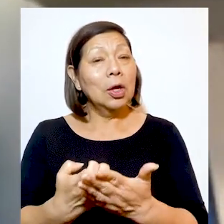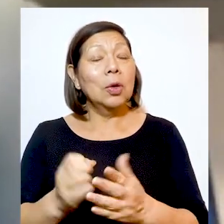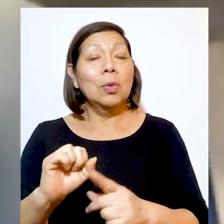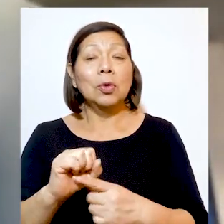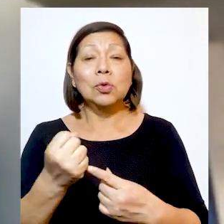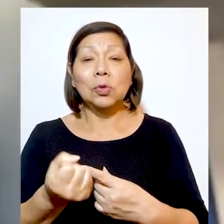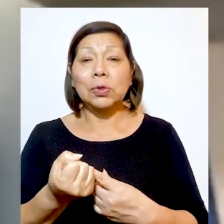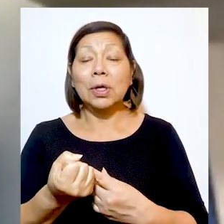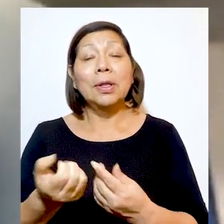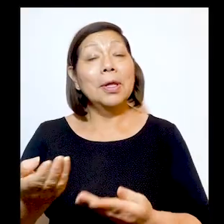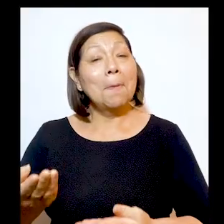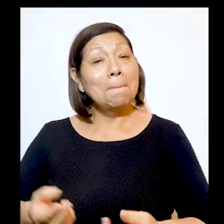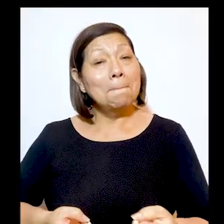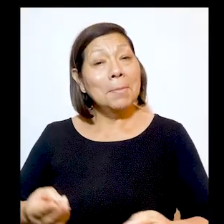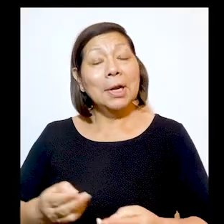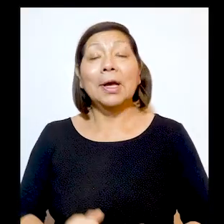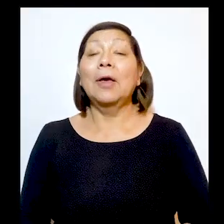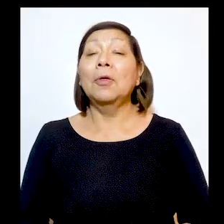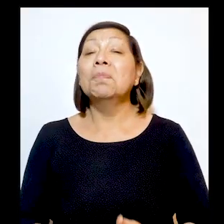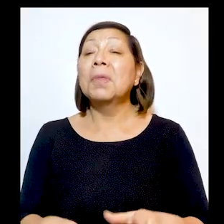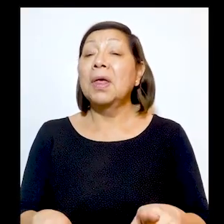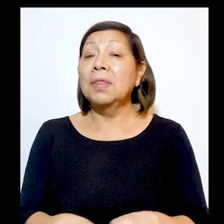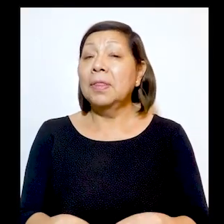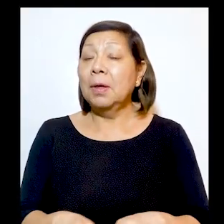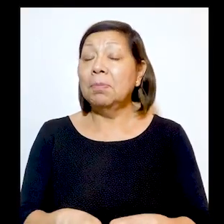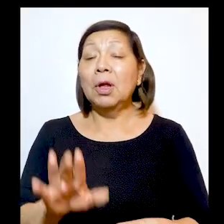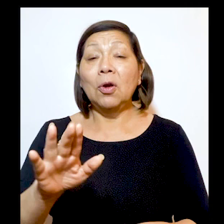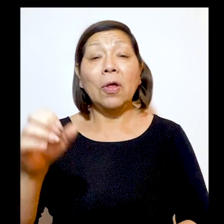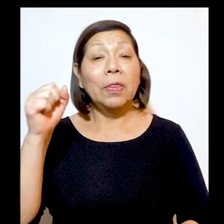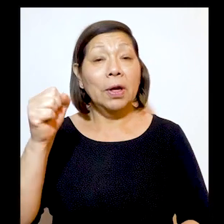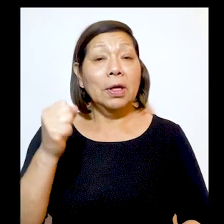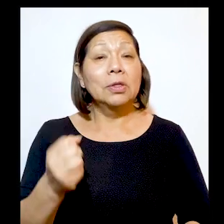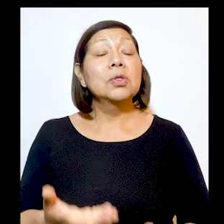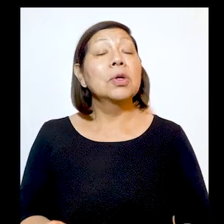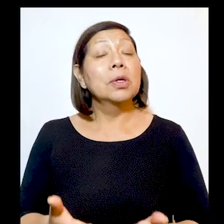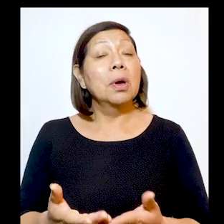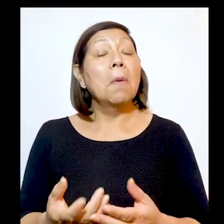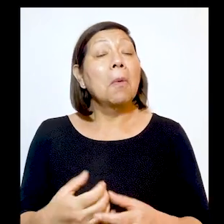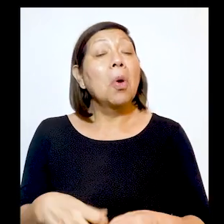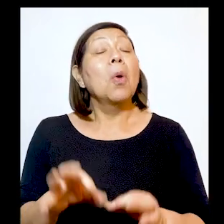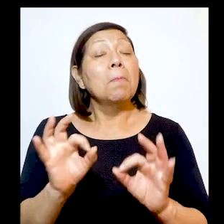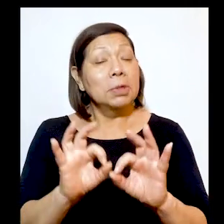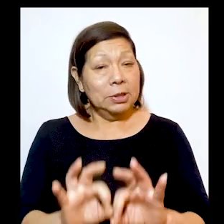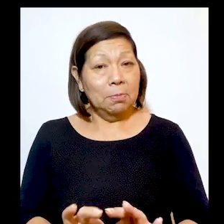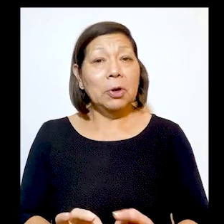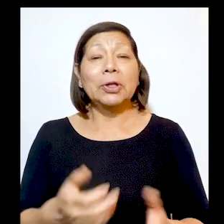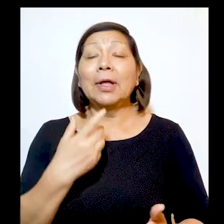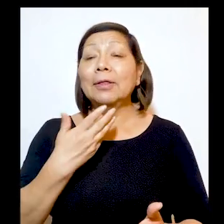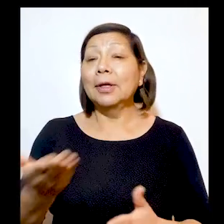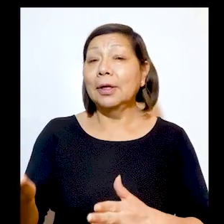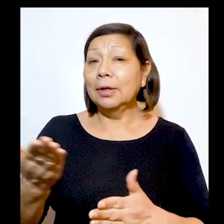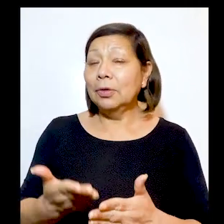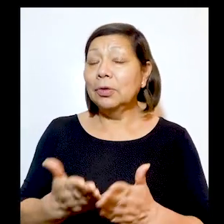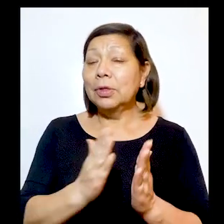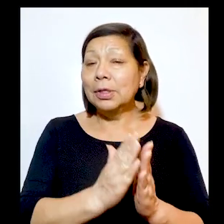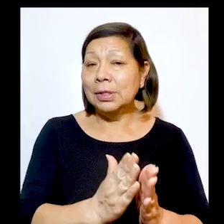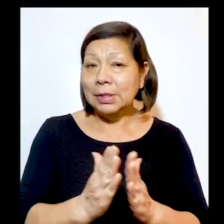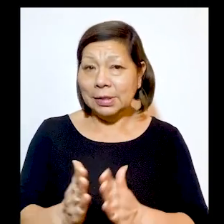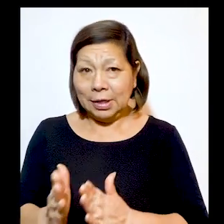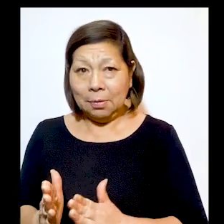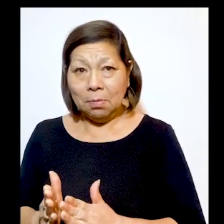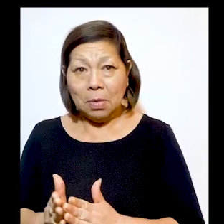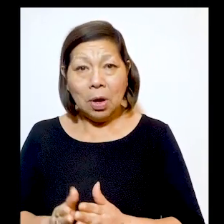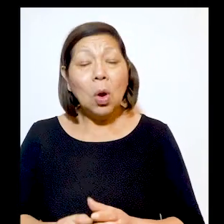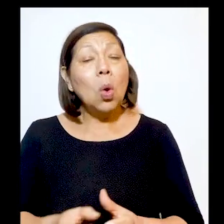social de mercado. También abordó los derechos y libertades fundamentales en la estructura del sistema